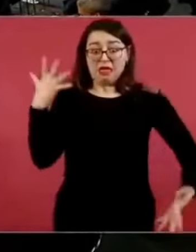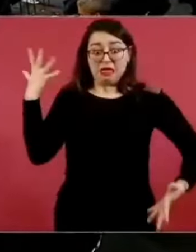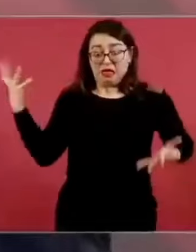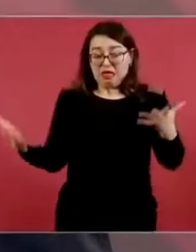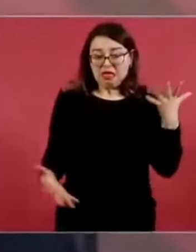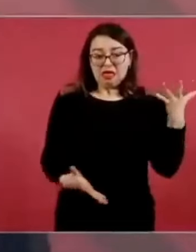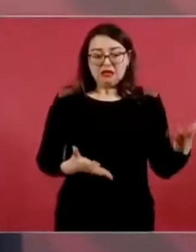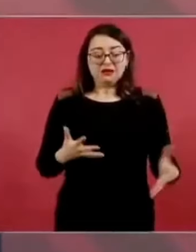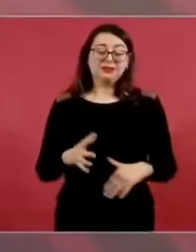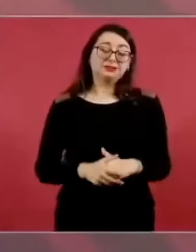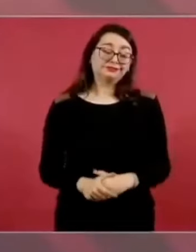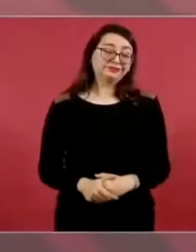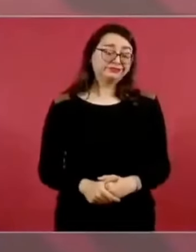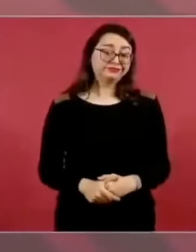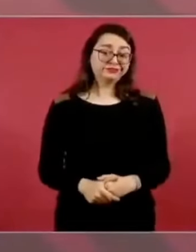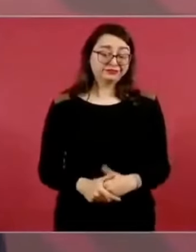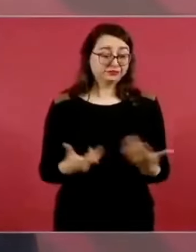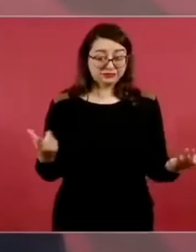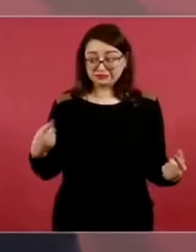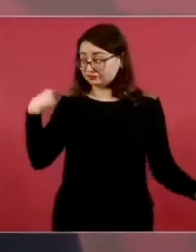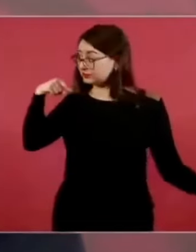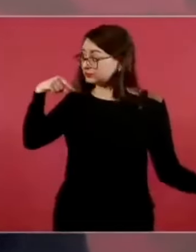no tienen una propuesta.